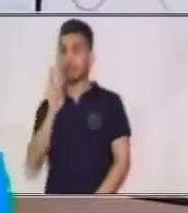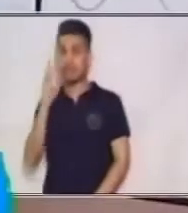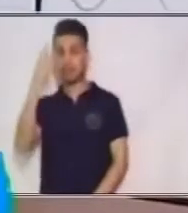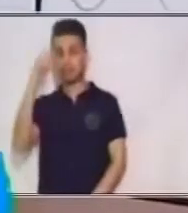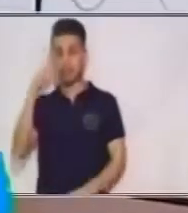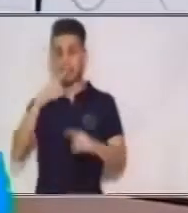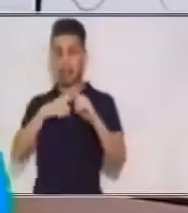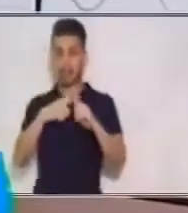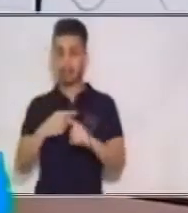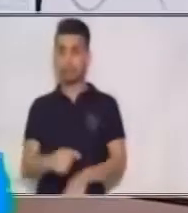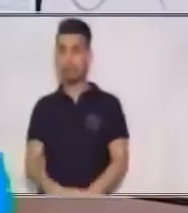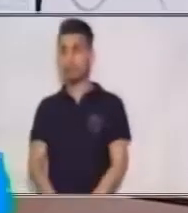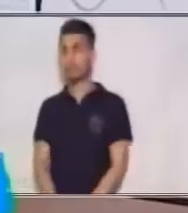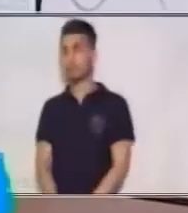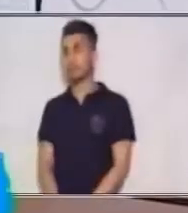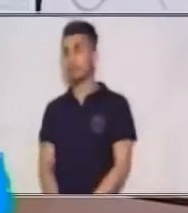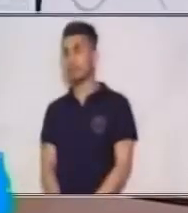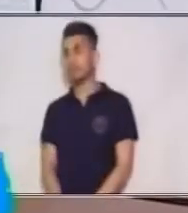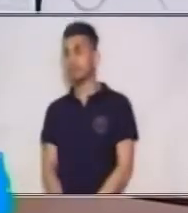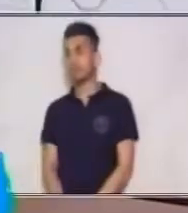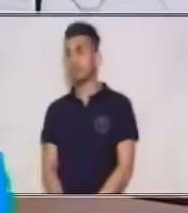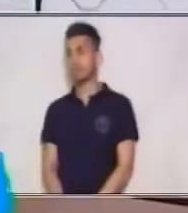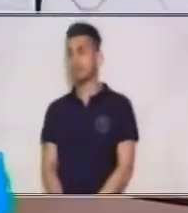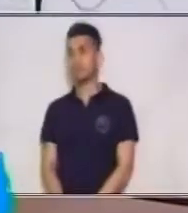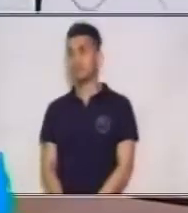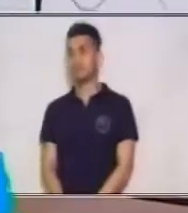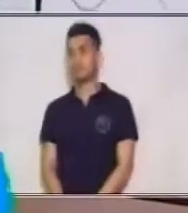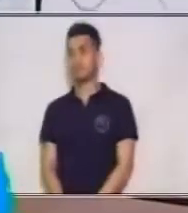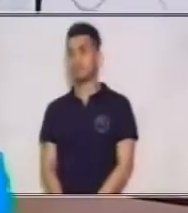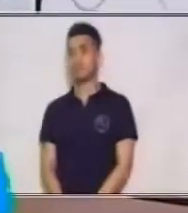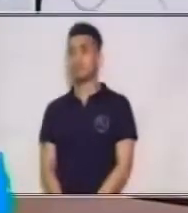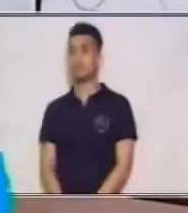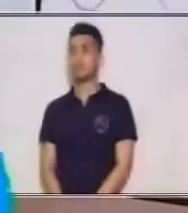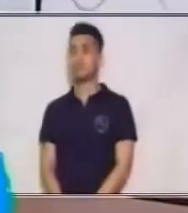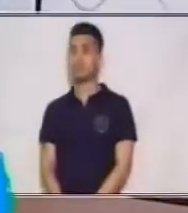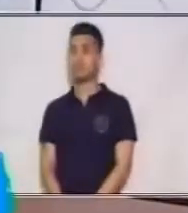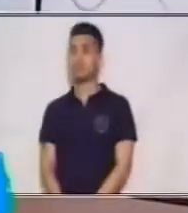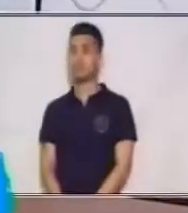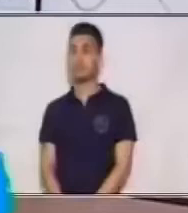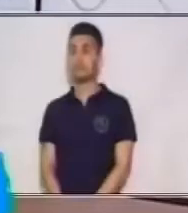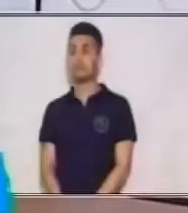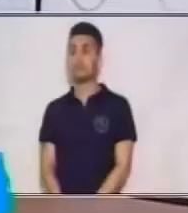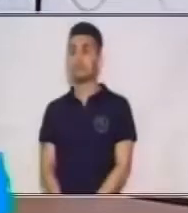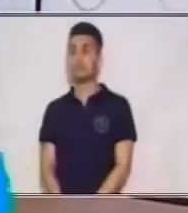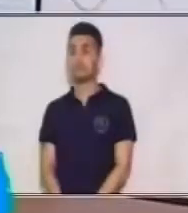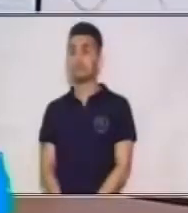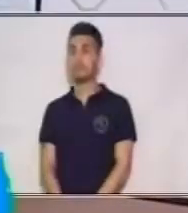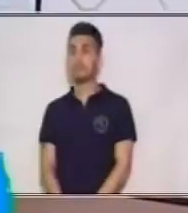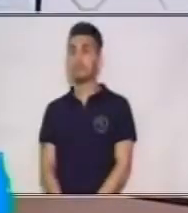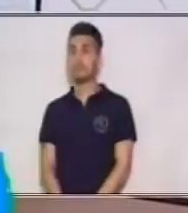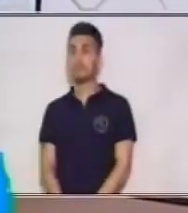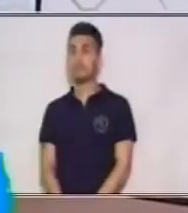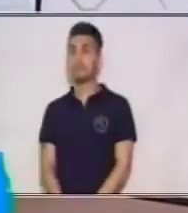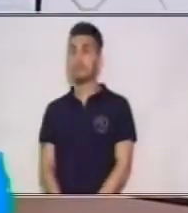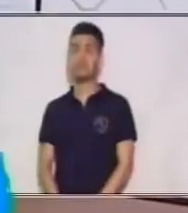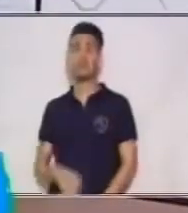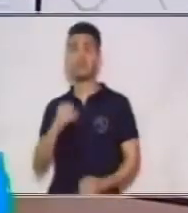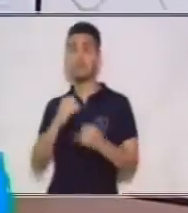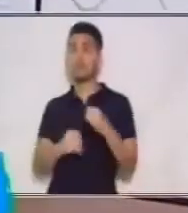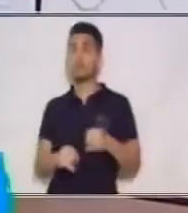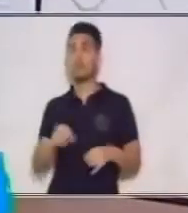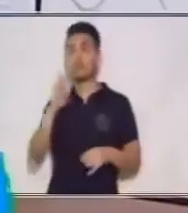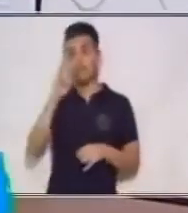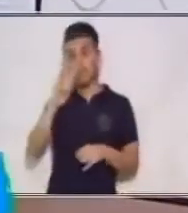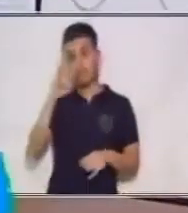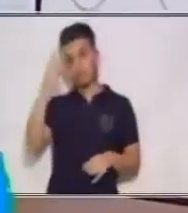Y por último, 3 en X y 7 en